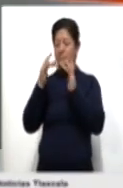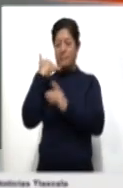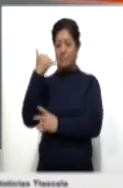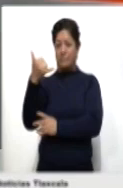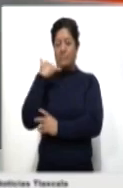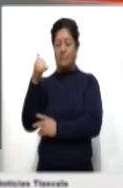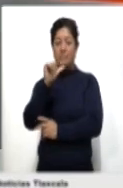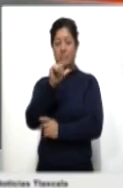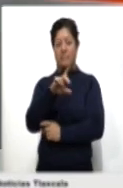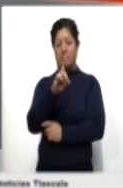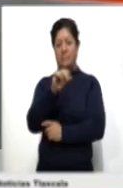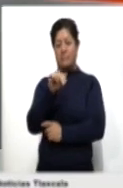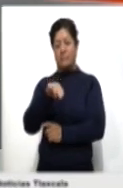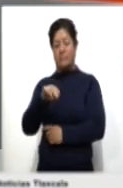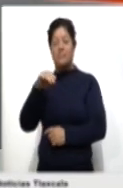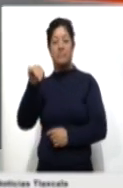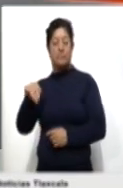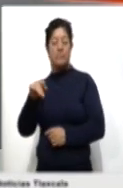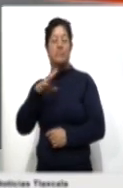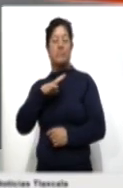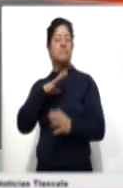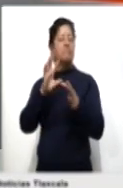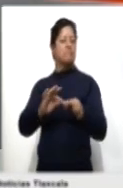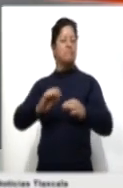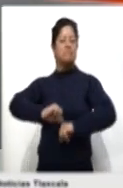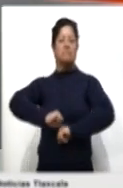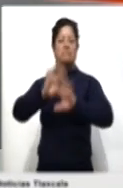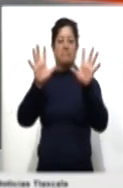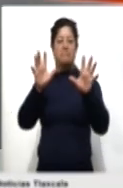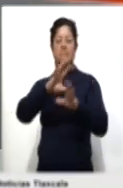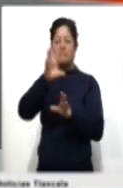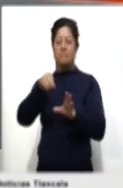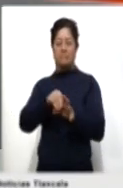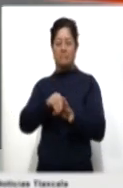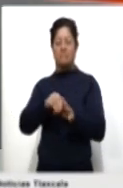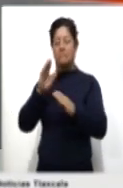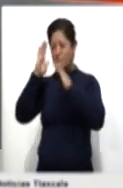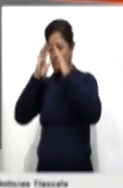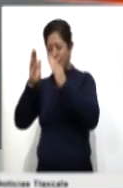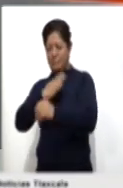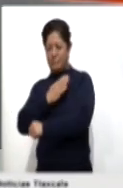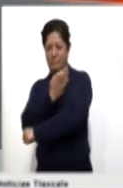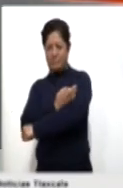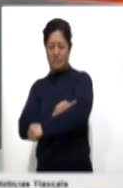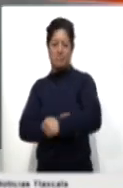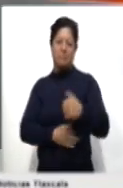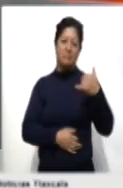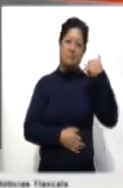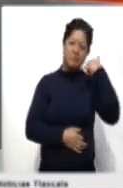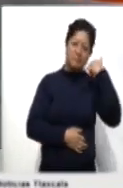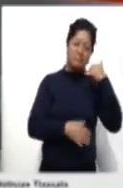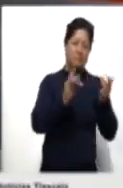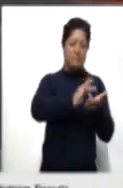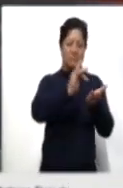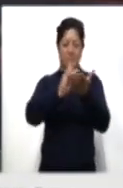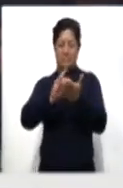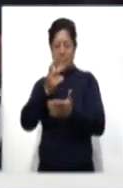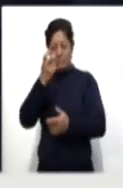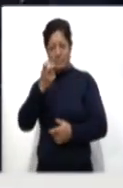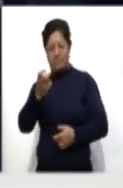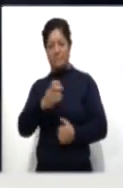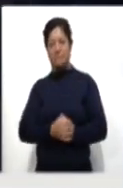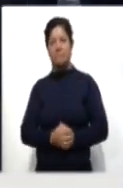telefónica con Adán Morales, quien nos tiene todos los detalles. Adán, muy buenas tardes. Te saludamos. Gracias, Aisleda, doctor. Buenas tardes. Así es